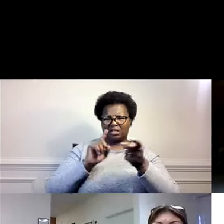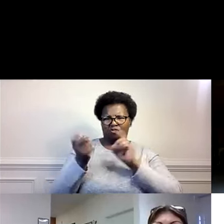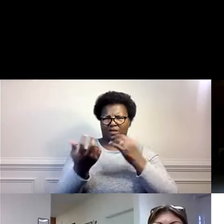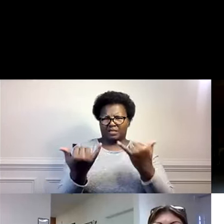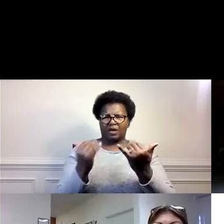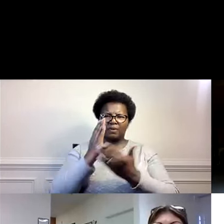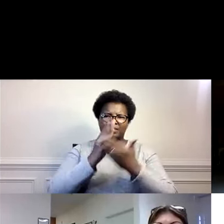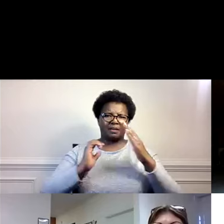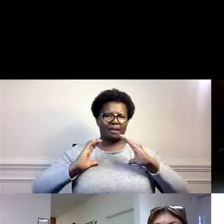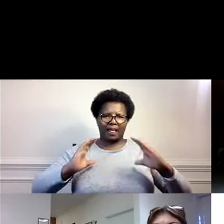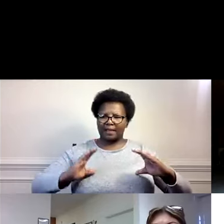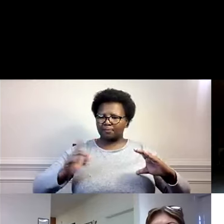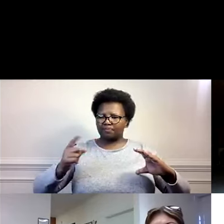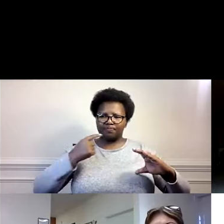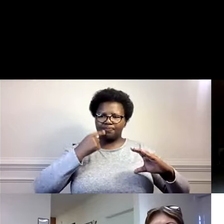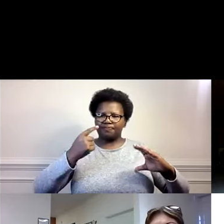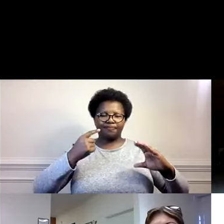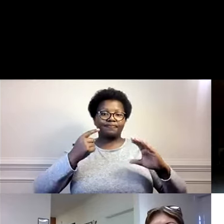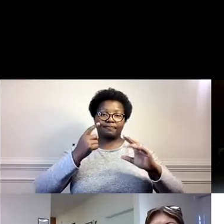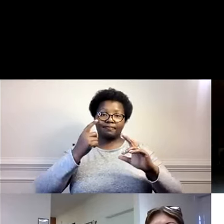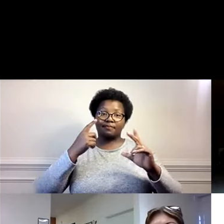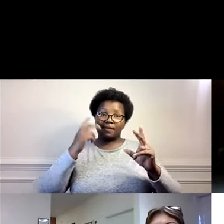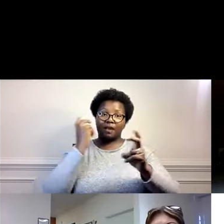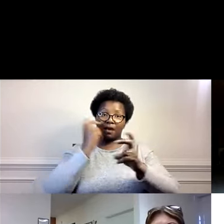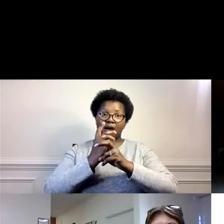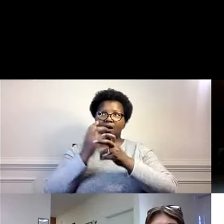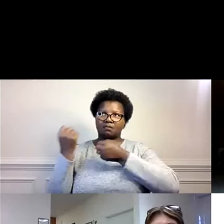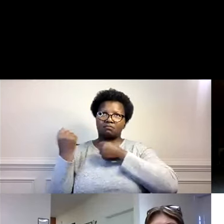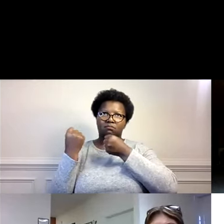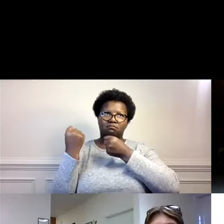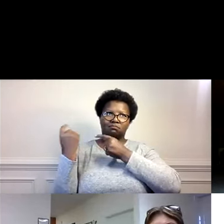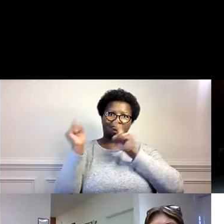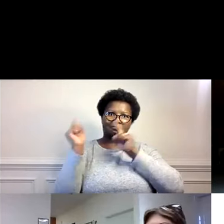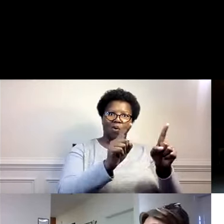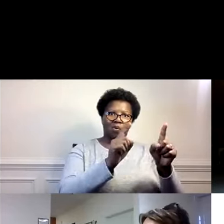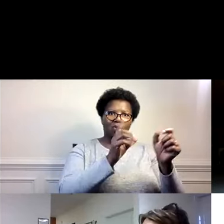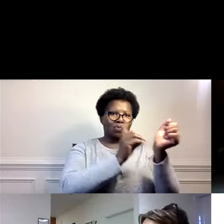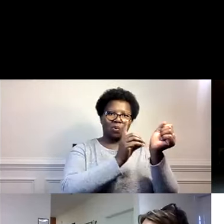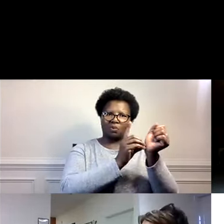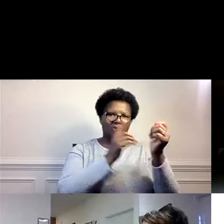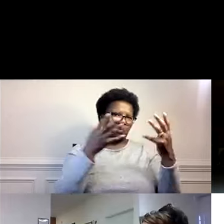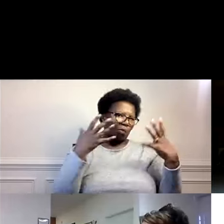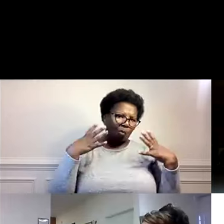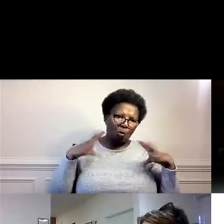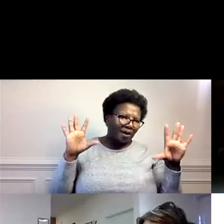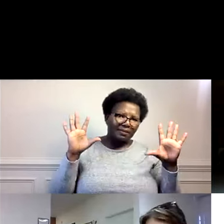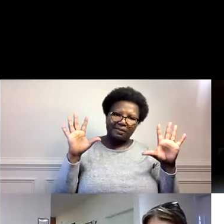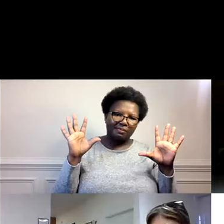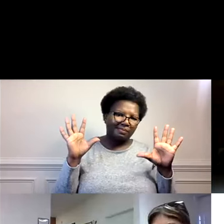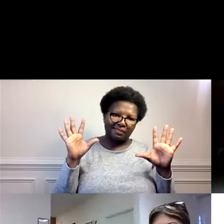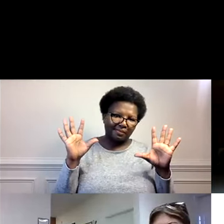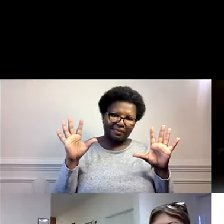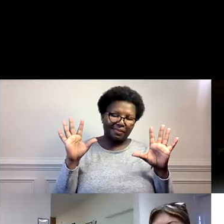tal vez está cambiando aquí. Porque tenemos clientes que es difícil llevarlos al doctor, ¿verdad? No les gusta. A nuestros